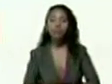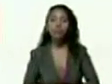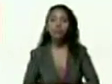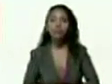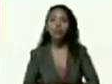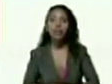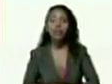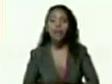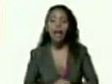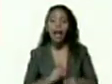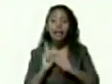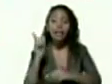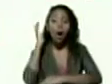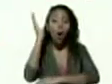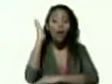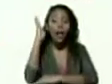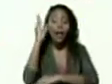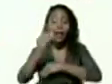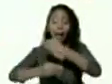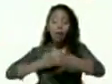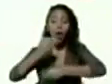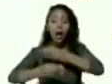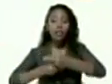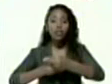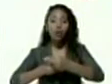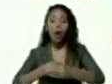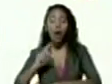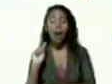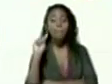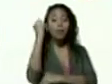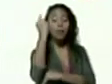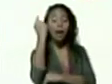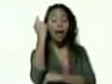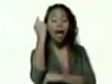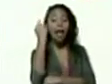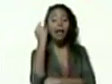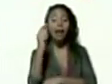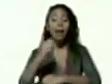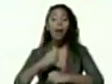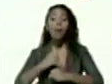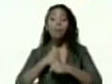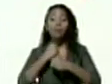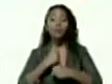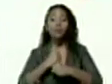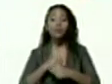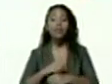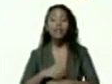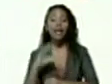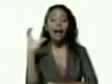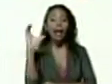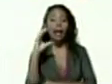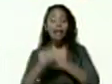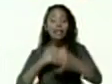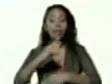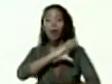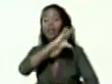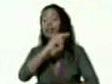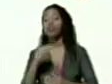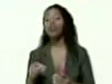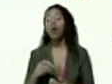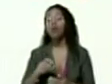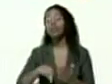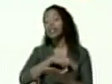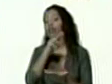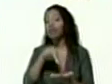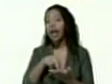de estas jornadas que hemos hecho la primera en el poliedro de Caracas la hicimos con la dirección nacional la segunda la hicimos